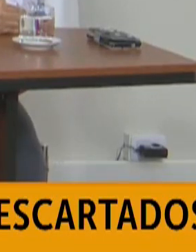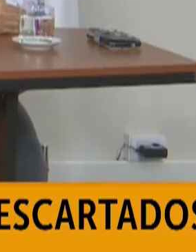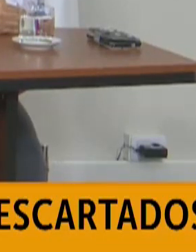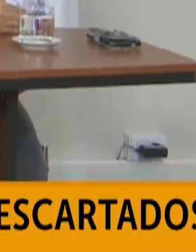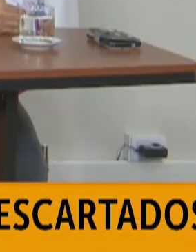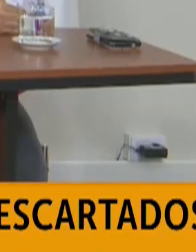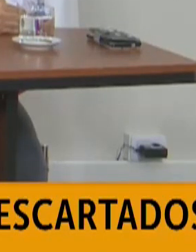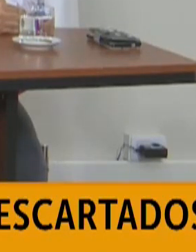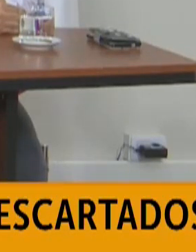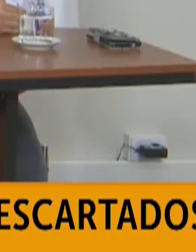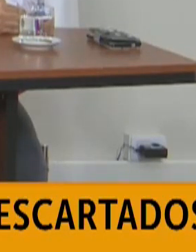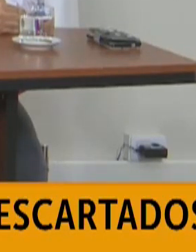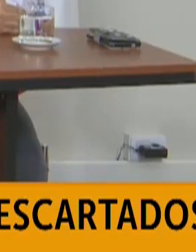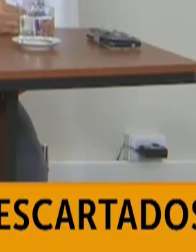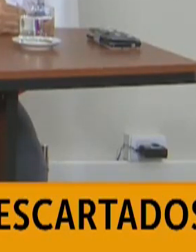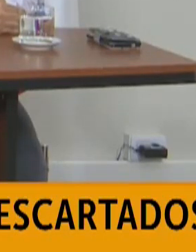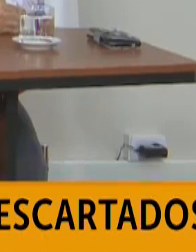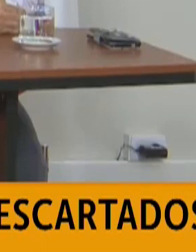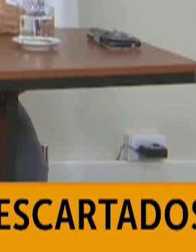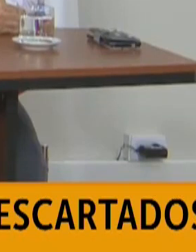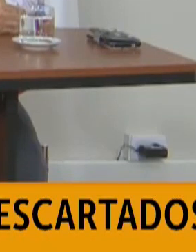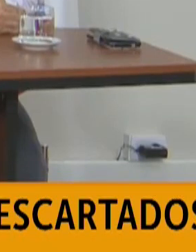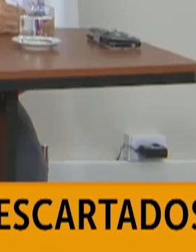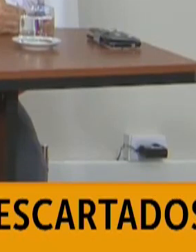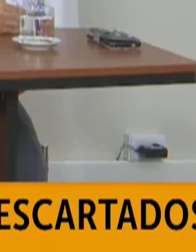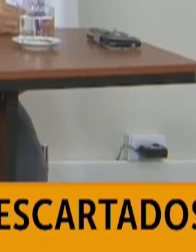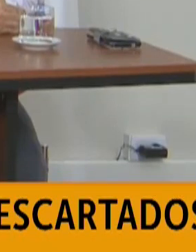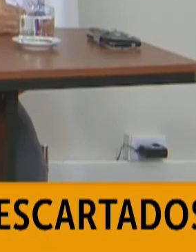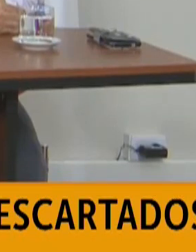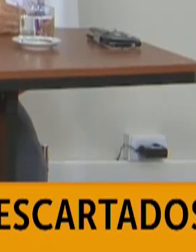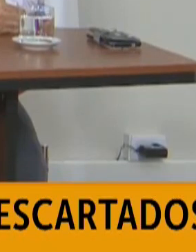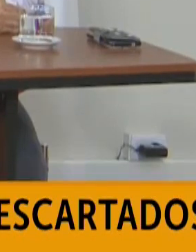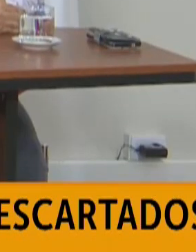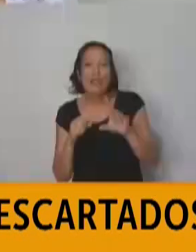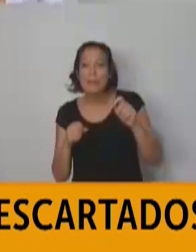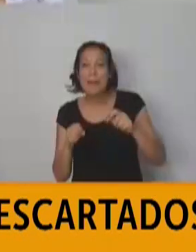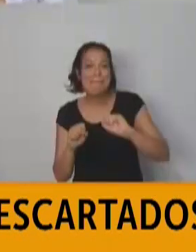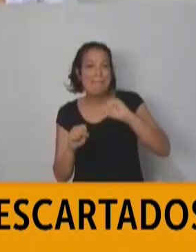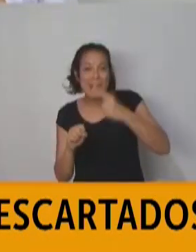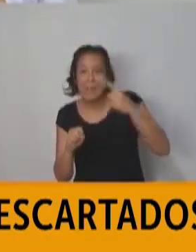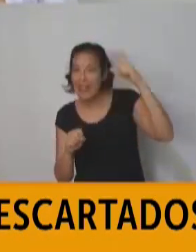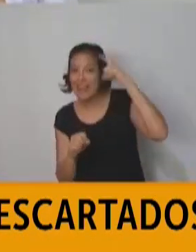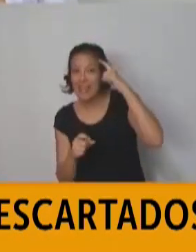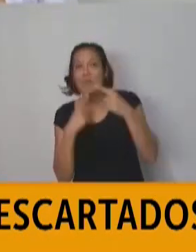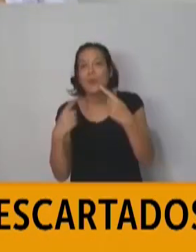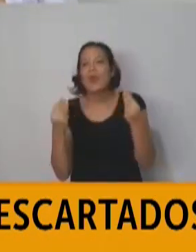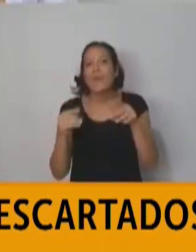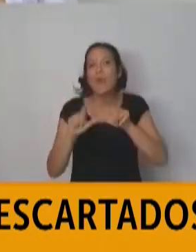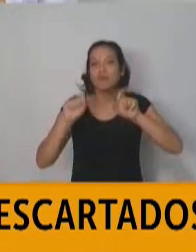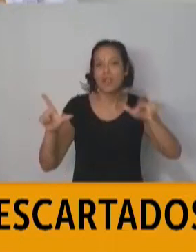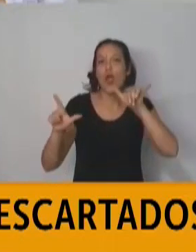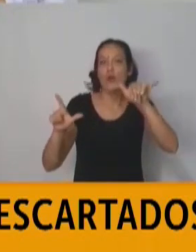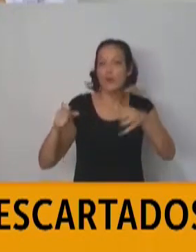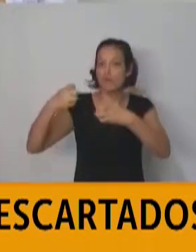Recordamos a quienes nos están escuchando que se responderán las 10 primeras preguntas que llegaron a través de la plataforma, las demás